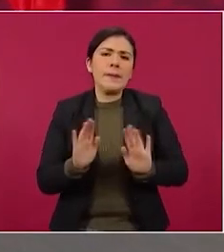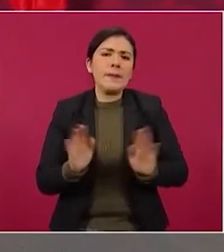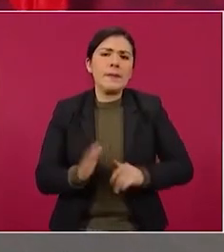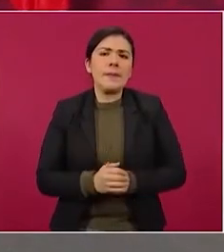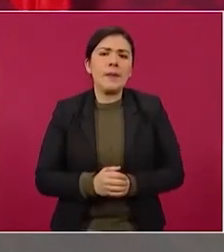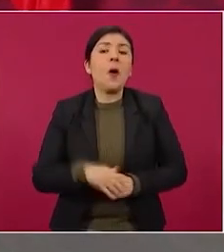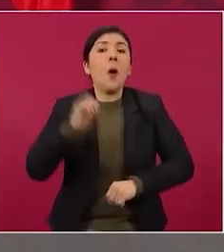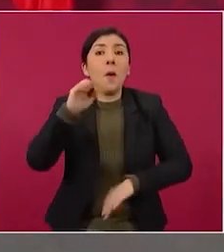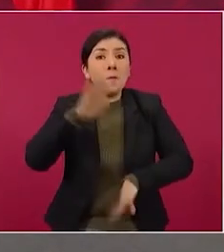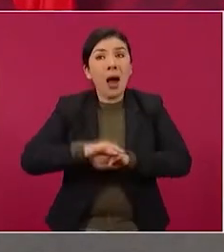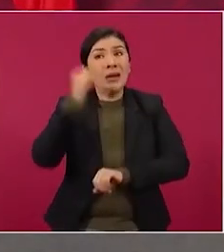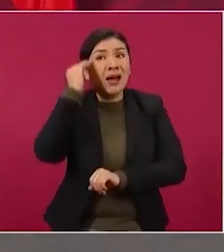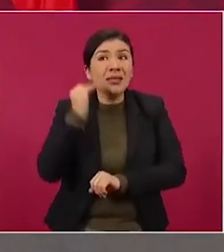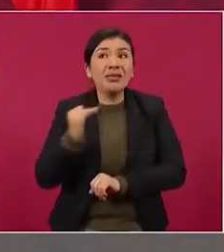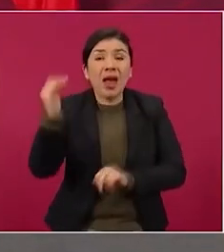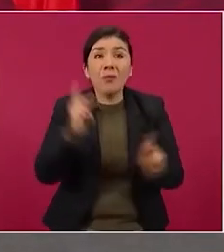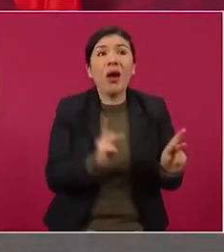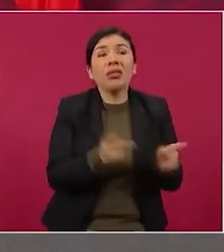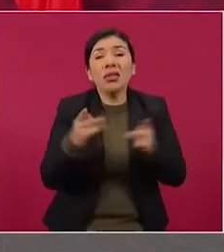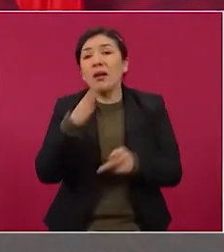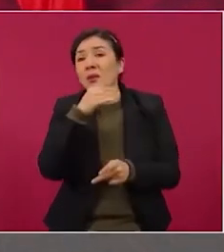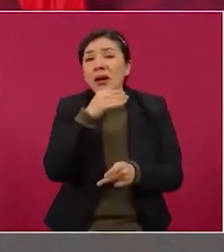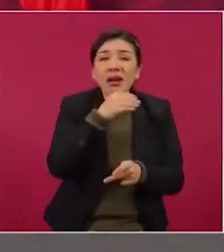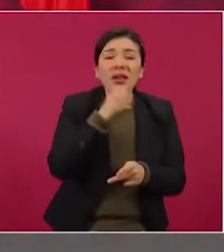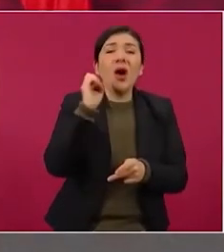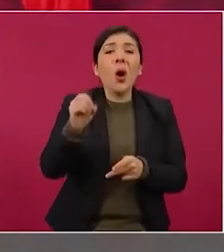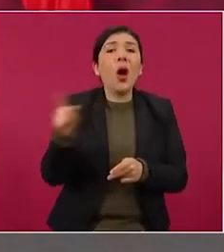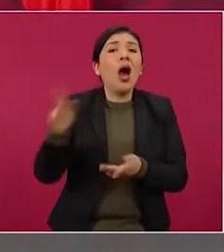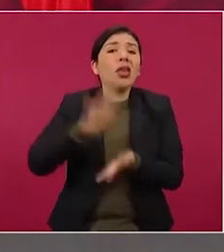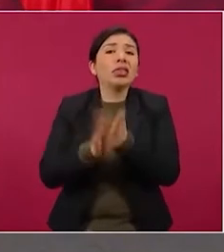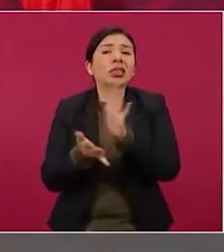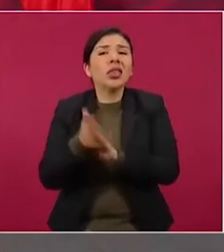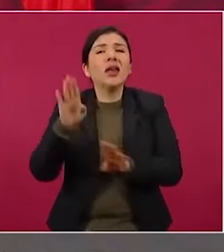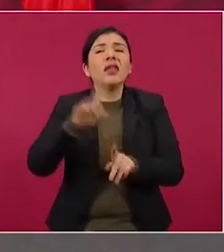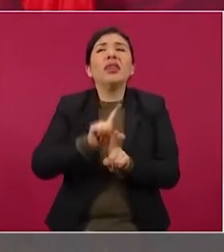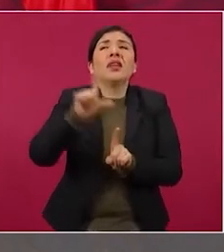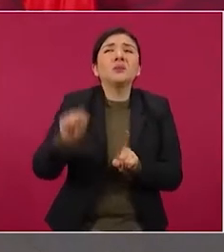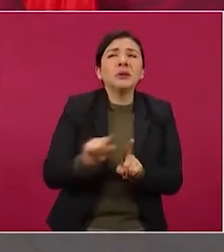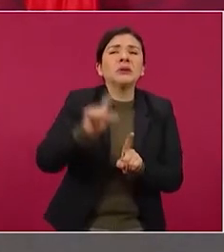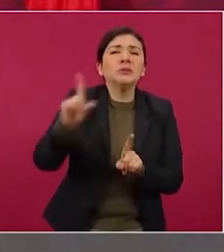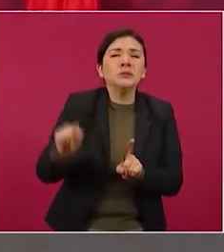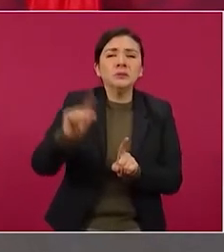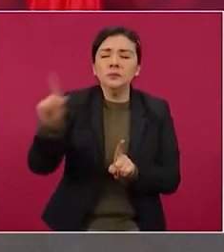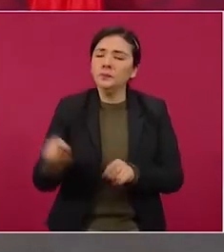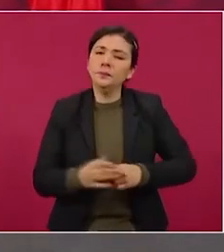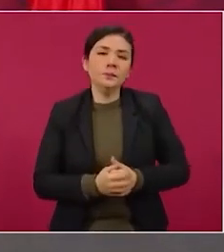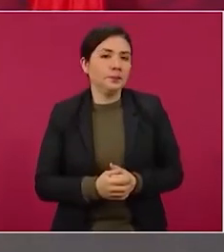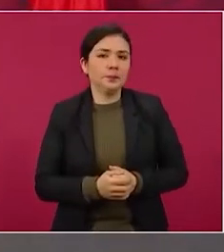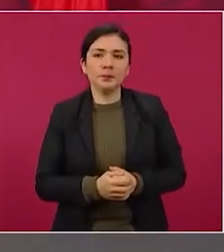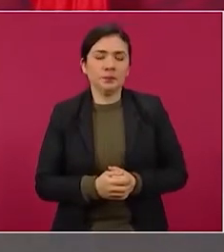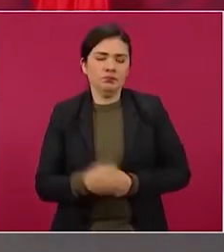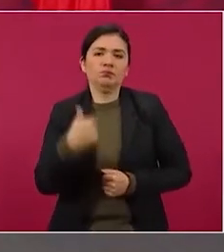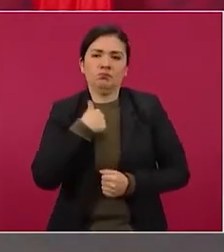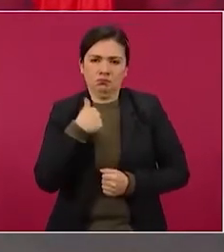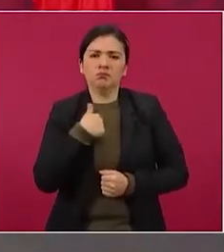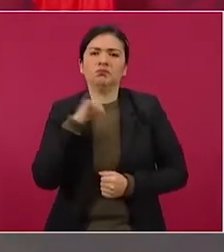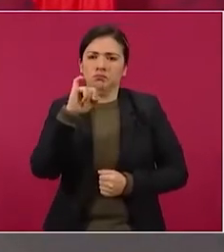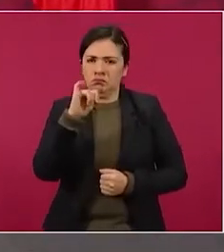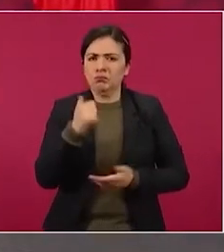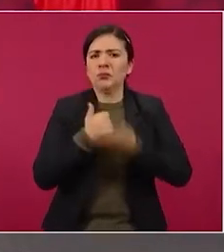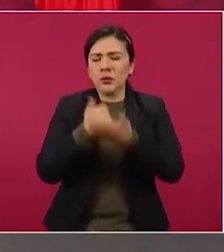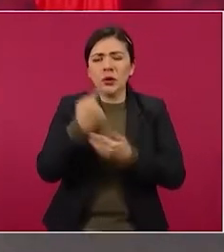demore, que no haya tácticas dilatorias, vamos a